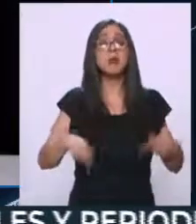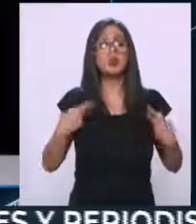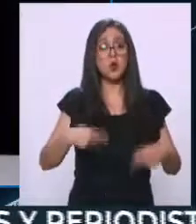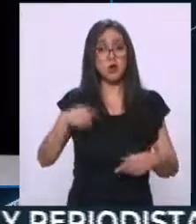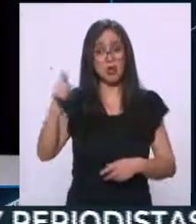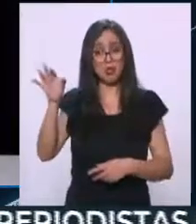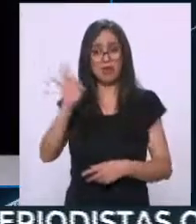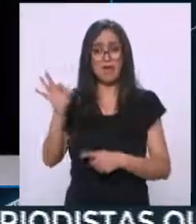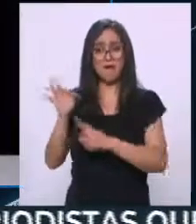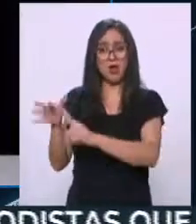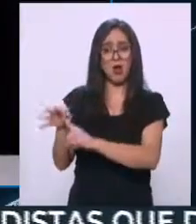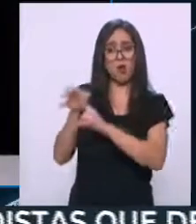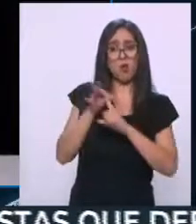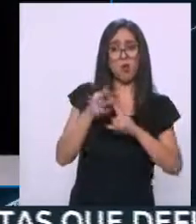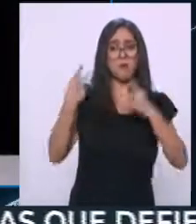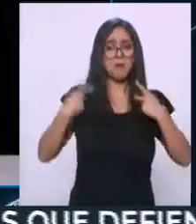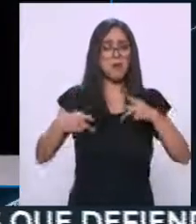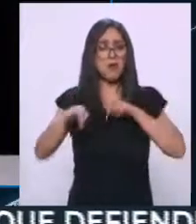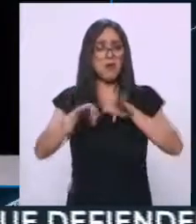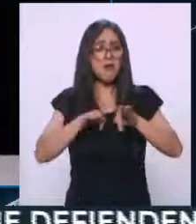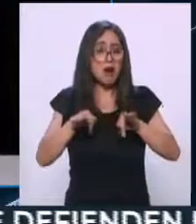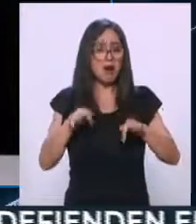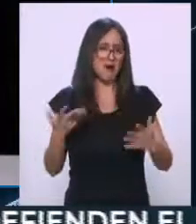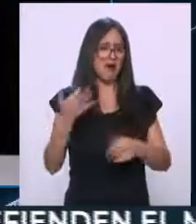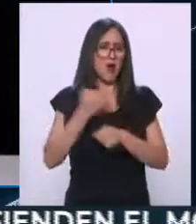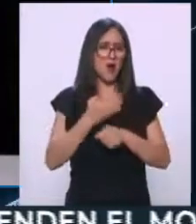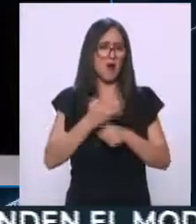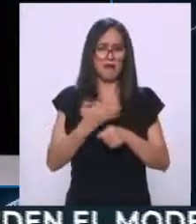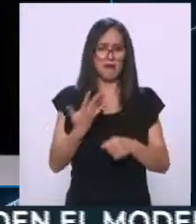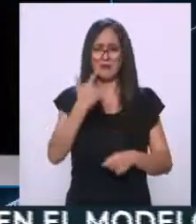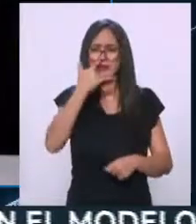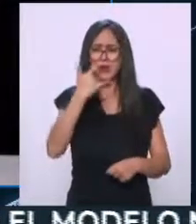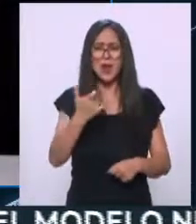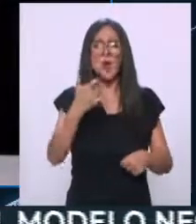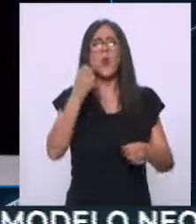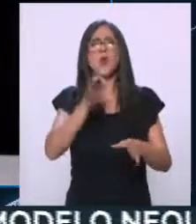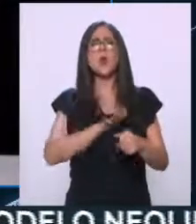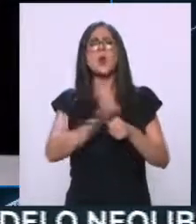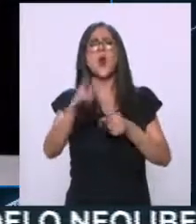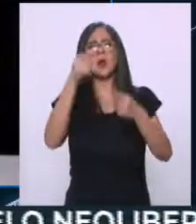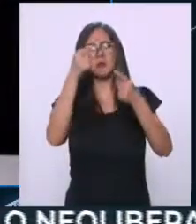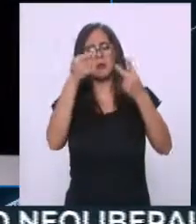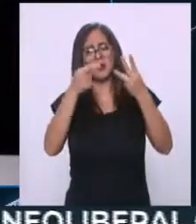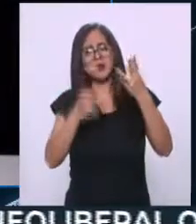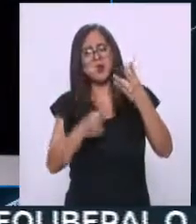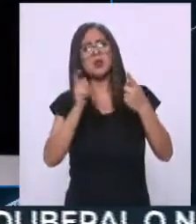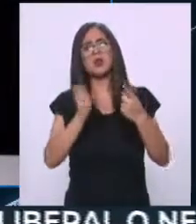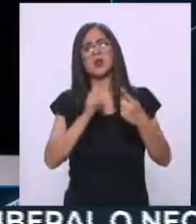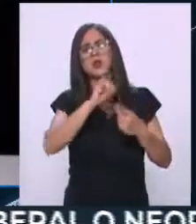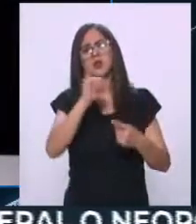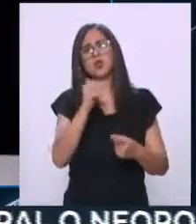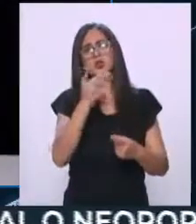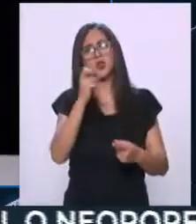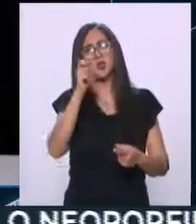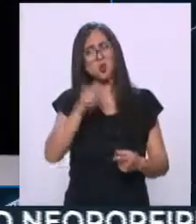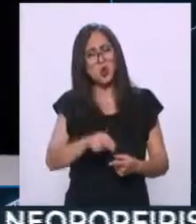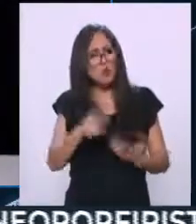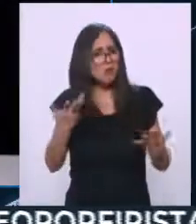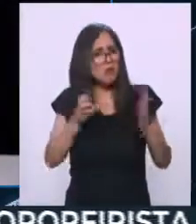contratados por alguien. Porque resulta muy interesante ver cuáles fueron las principales cuentas hackeadas. Está la de Joe Biden, por ejemplo.